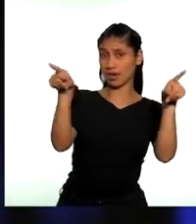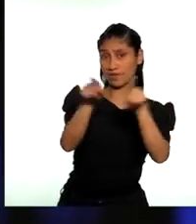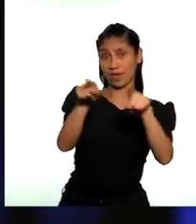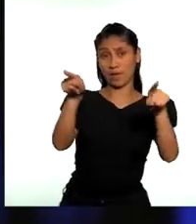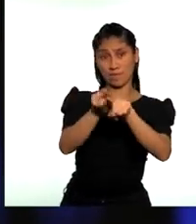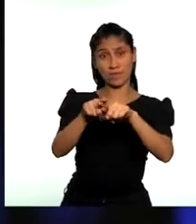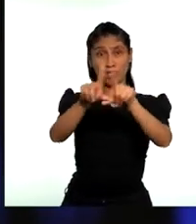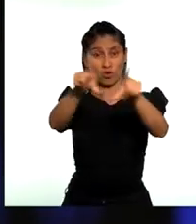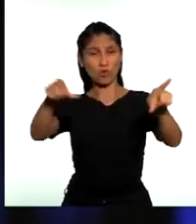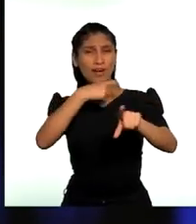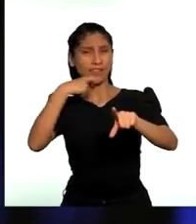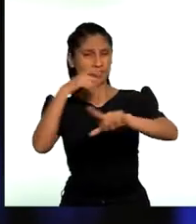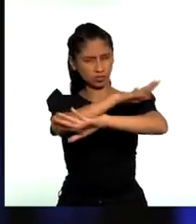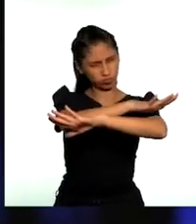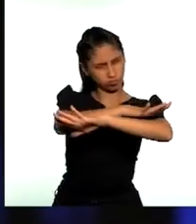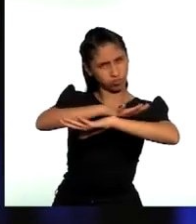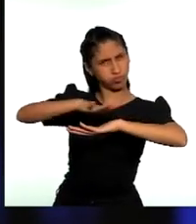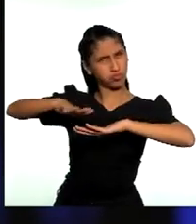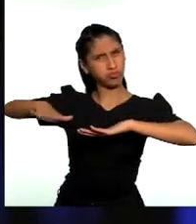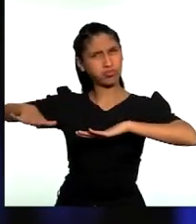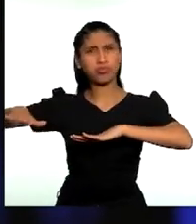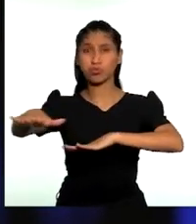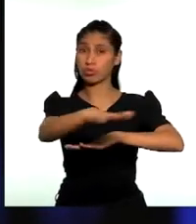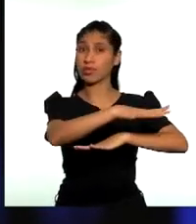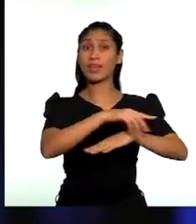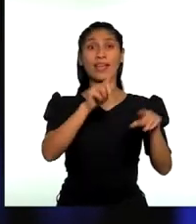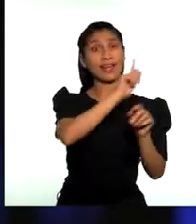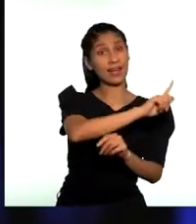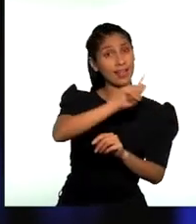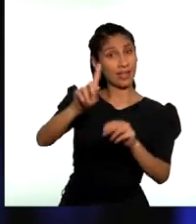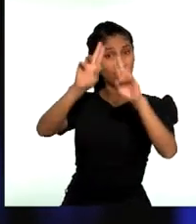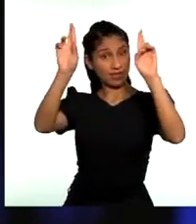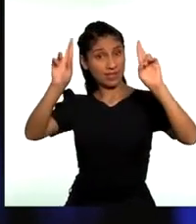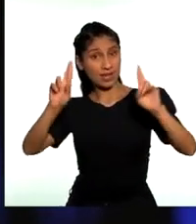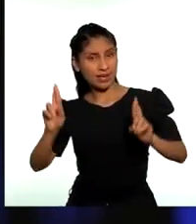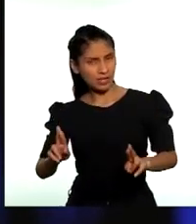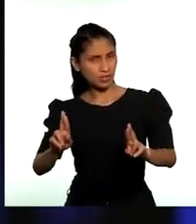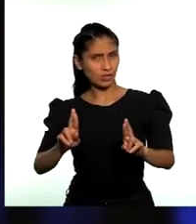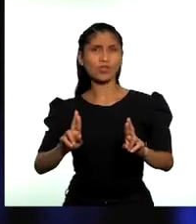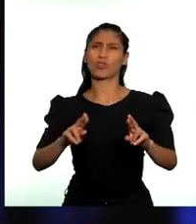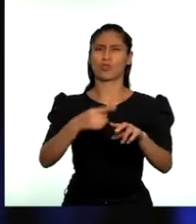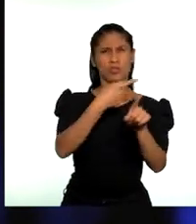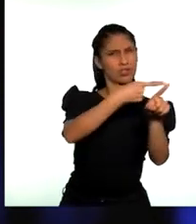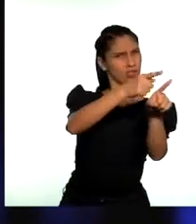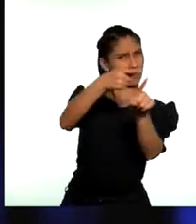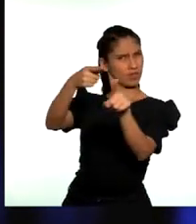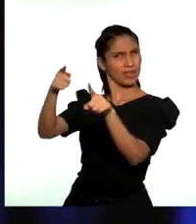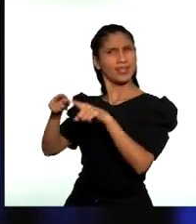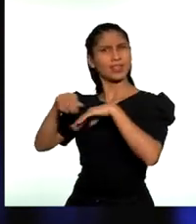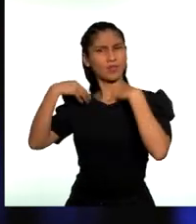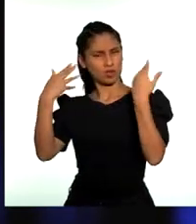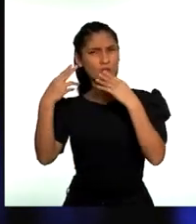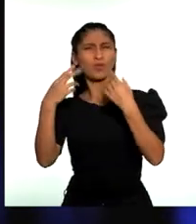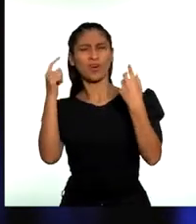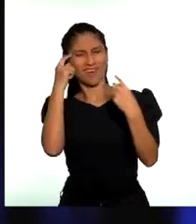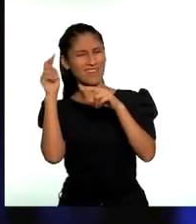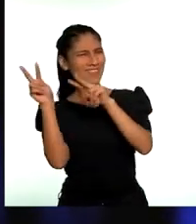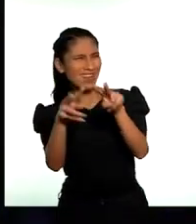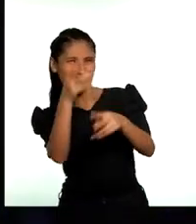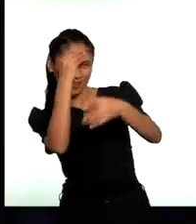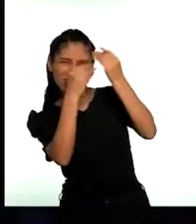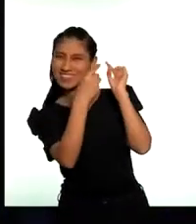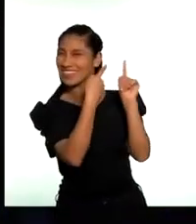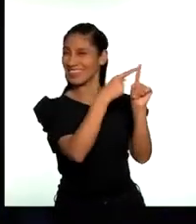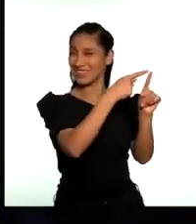tiene sus maravillas naturales y una esencia especial y podemos acercarnos a esta diversidad mediante la poesía.